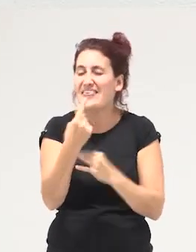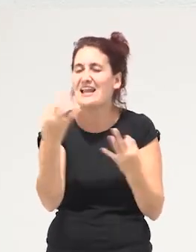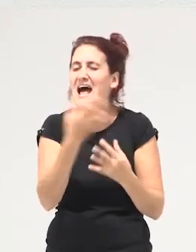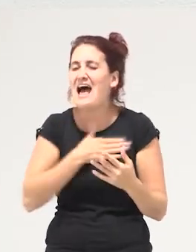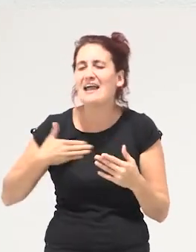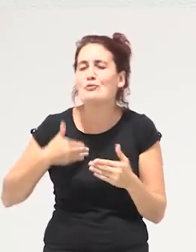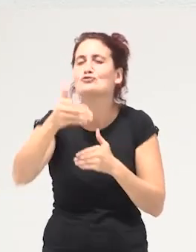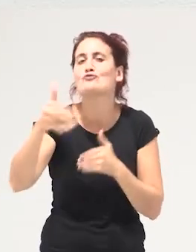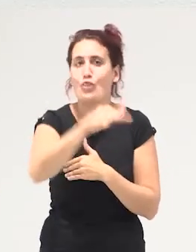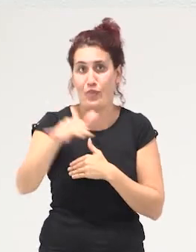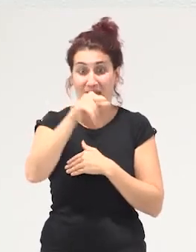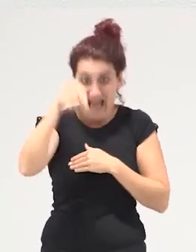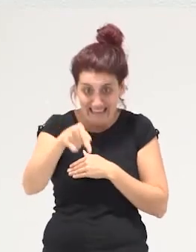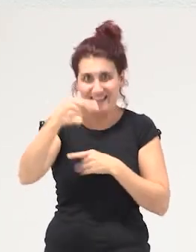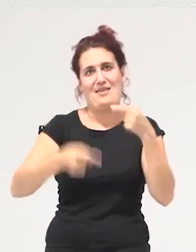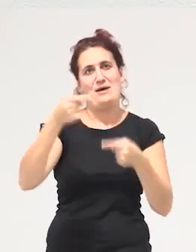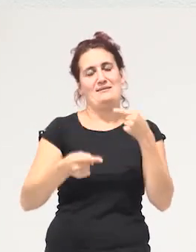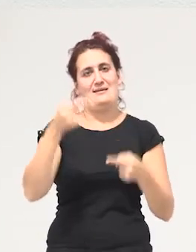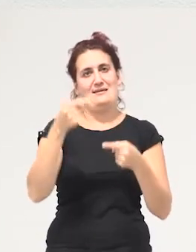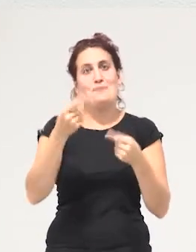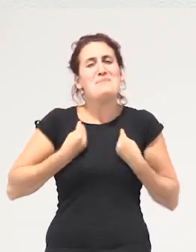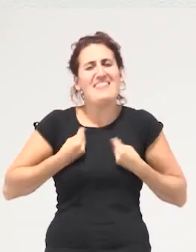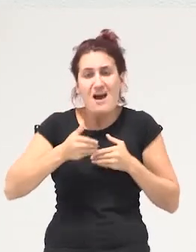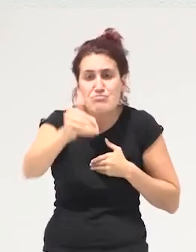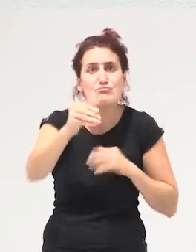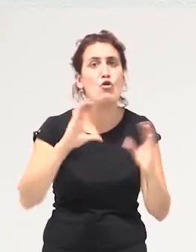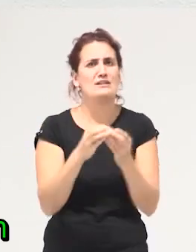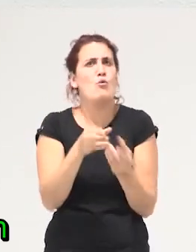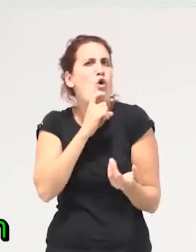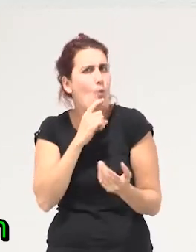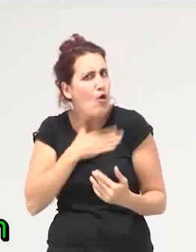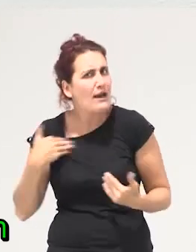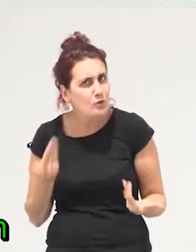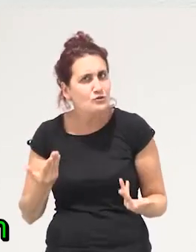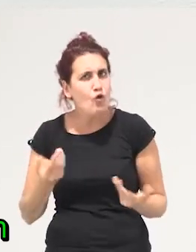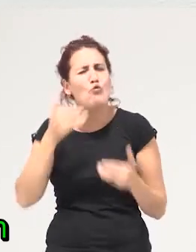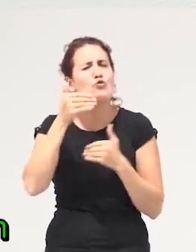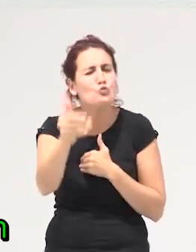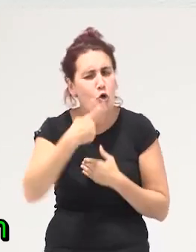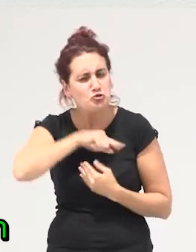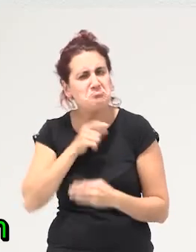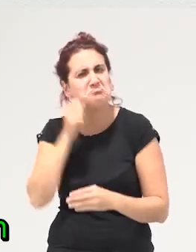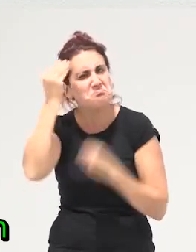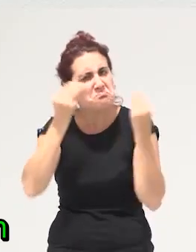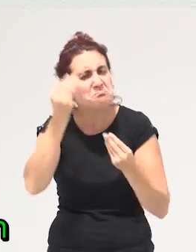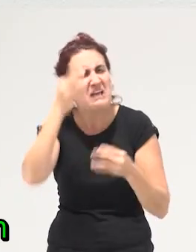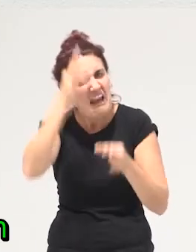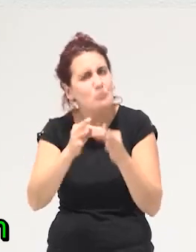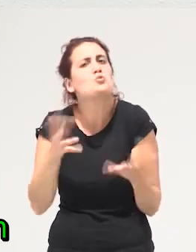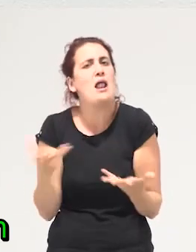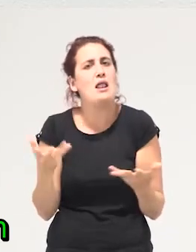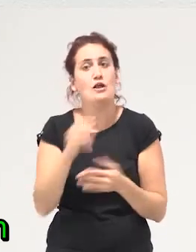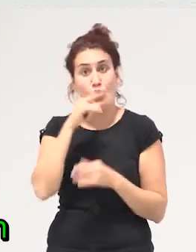meollo lo que tenemos que debatir cuál es la vida que queremos vivir en colectivo por qué futuro apostamos entonces un programa de